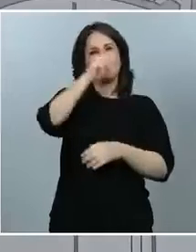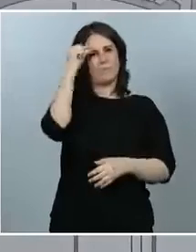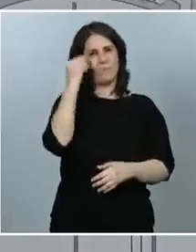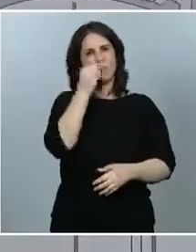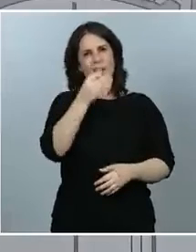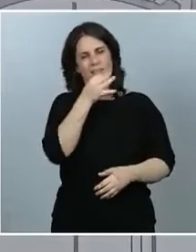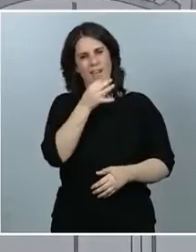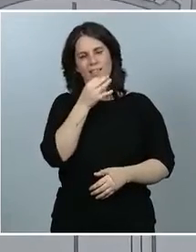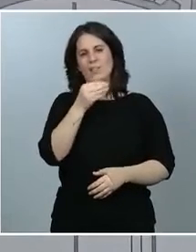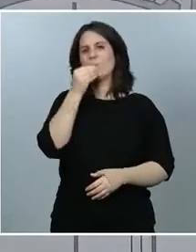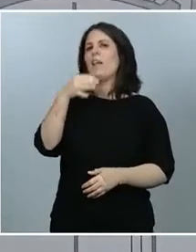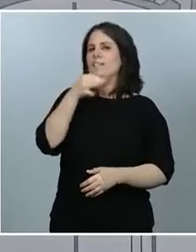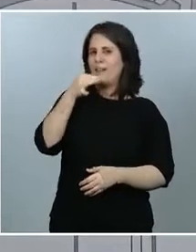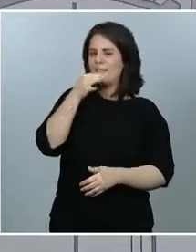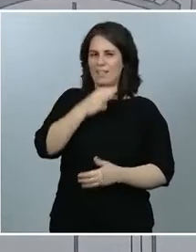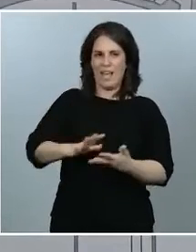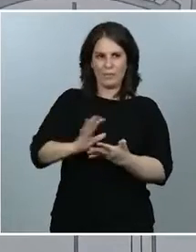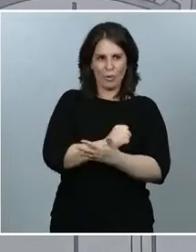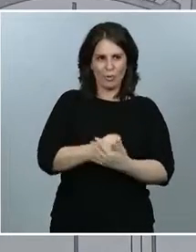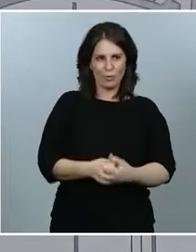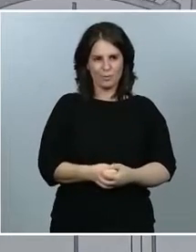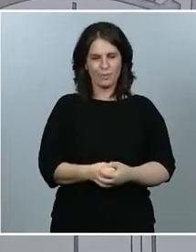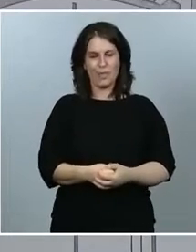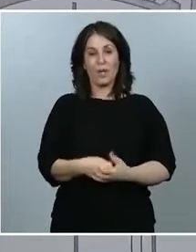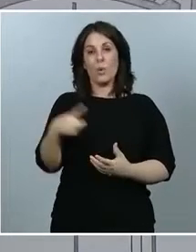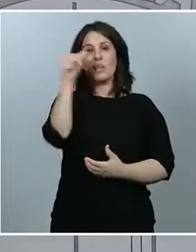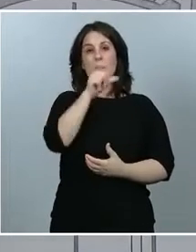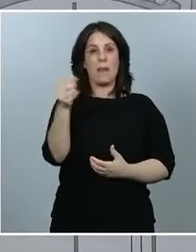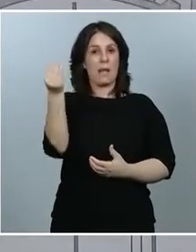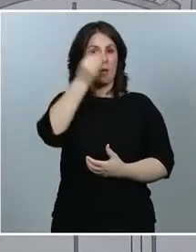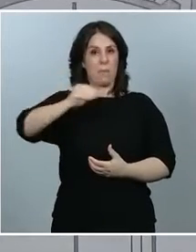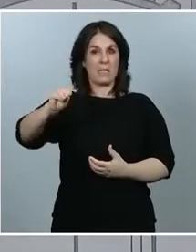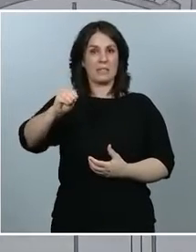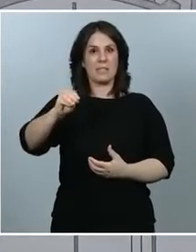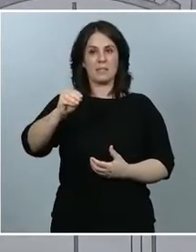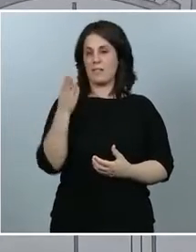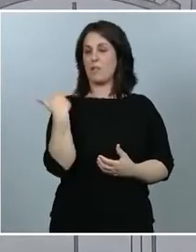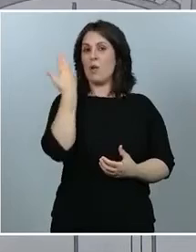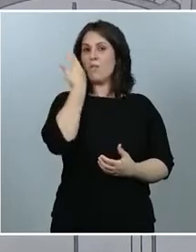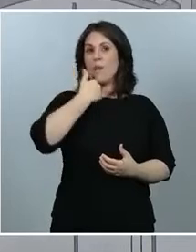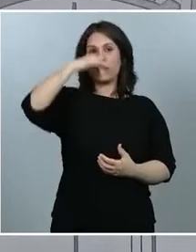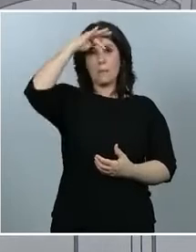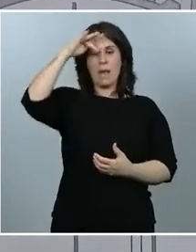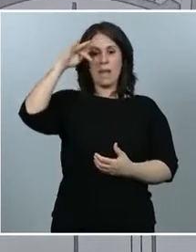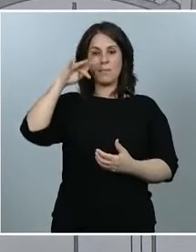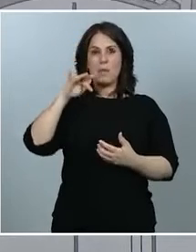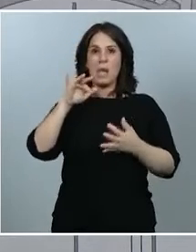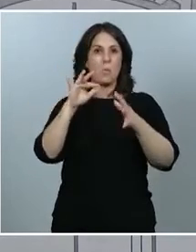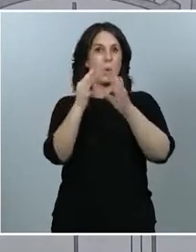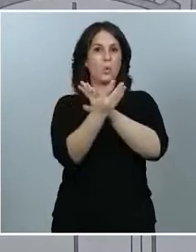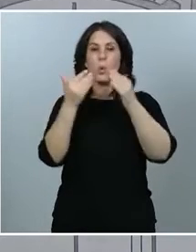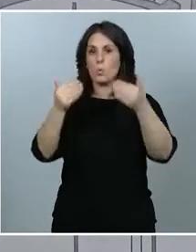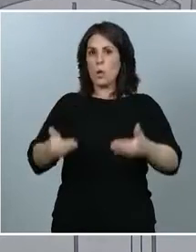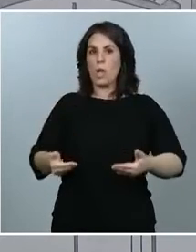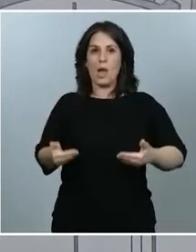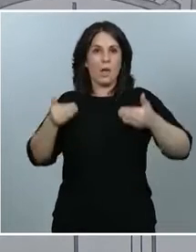Bueno, otra semana más, después de un fin de semana, en principio, con la misma evolución que habíamos observado estos días, aunque no hayamos